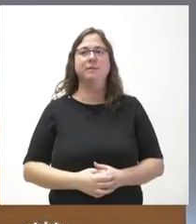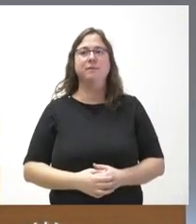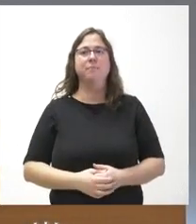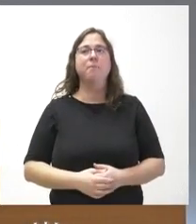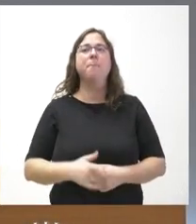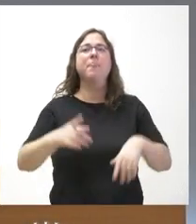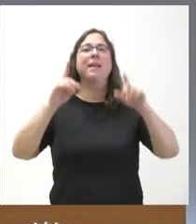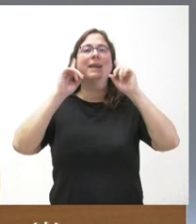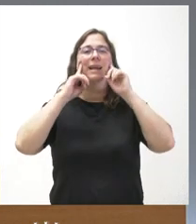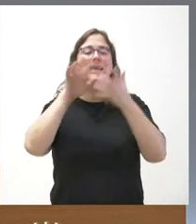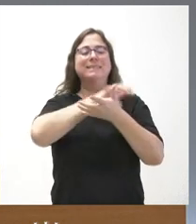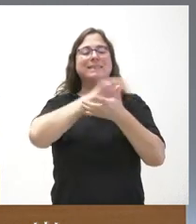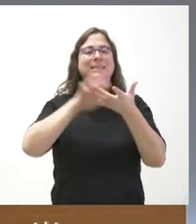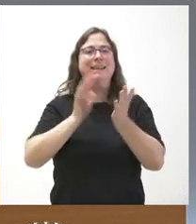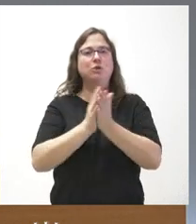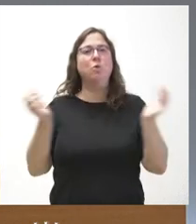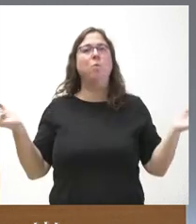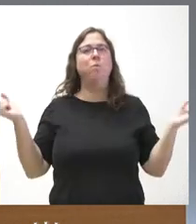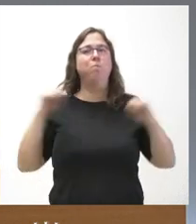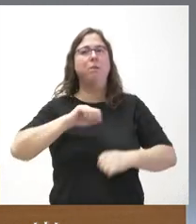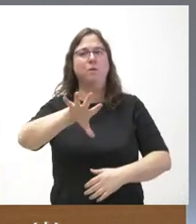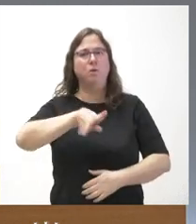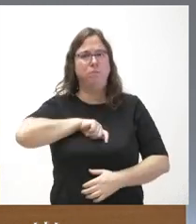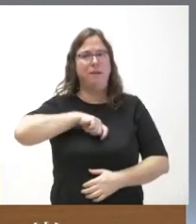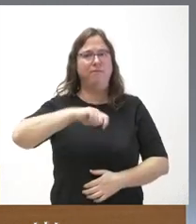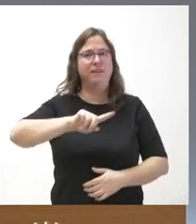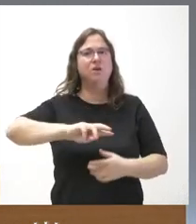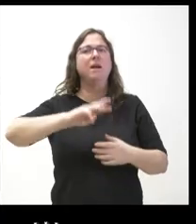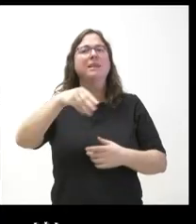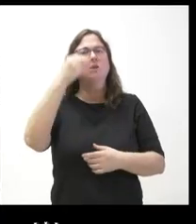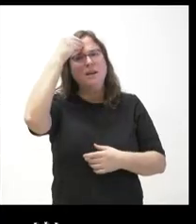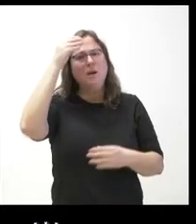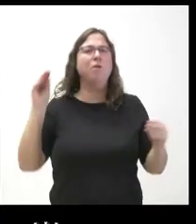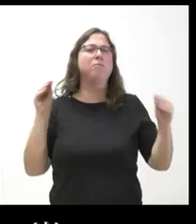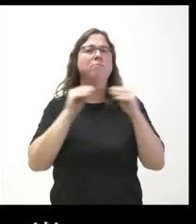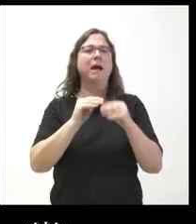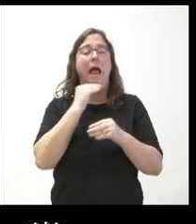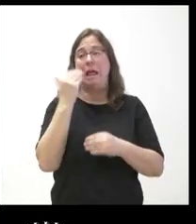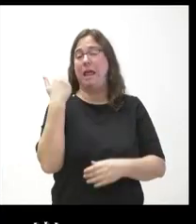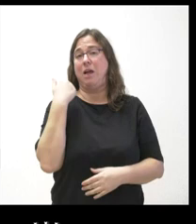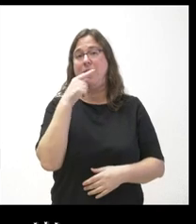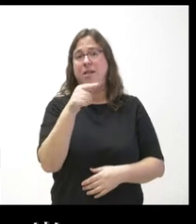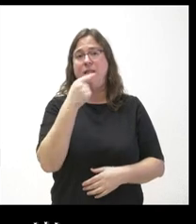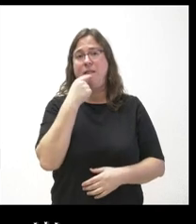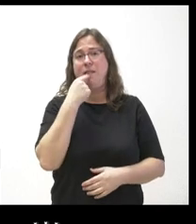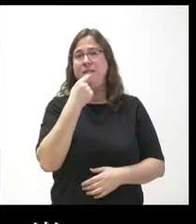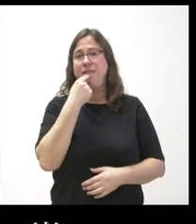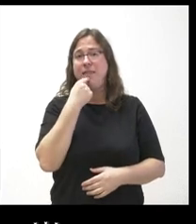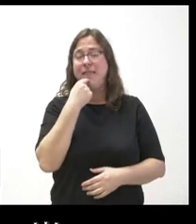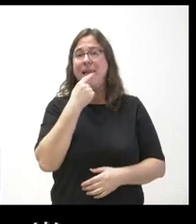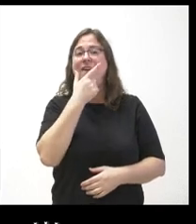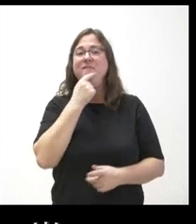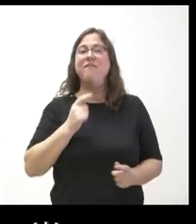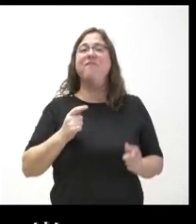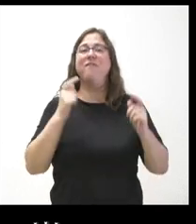el texto del pacto de investidura y legislatura, creo que ha hecho referencia ahora usted. Viene a decir que se facilita la